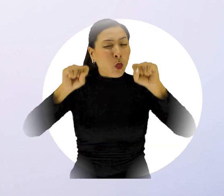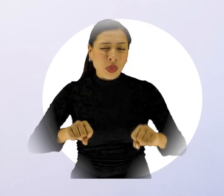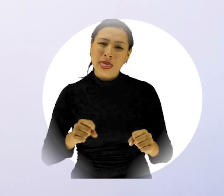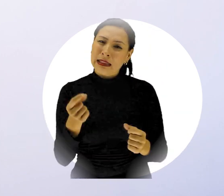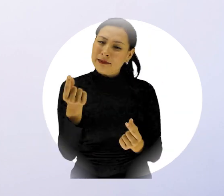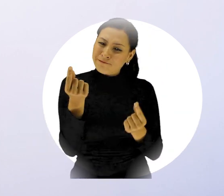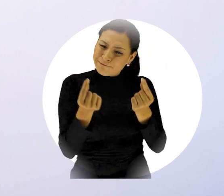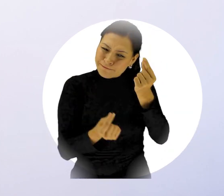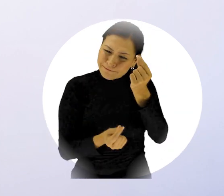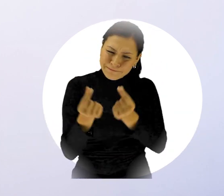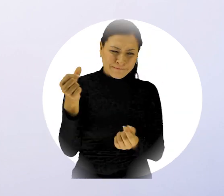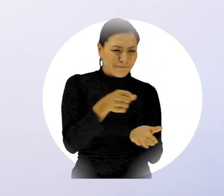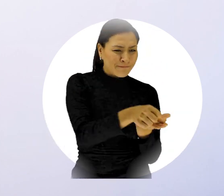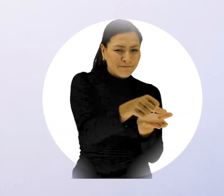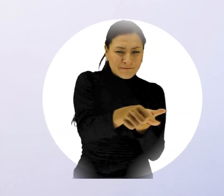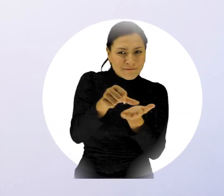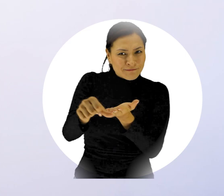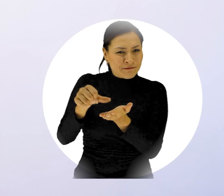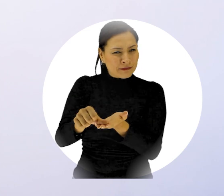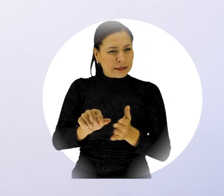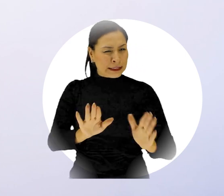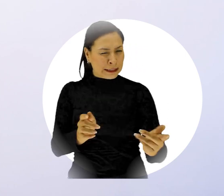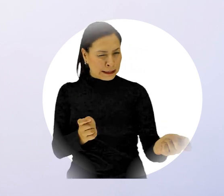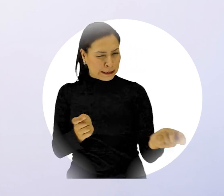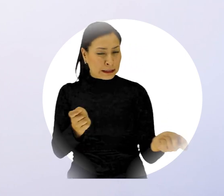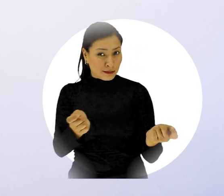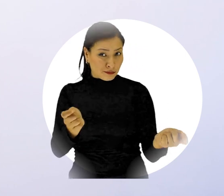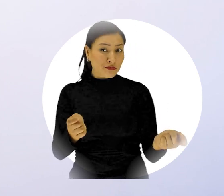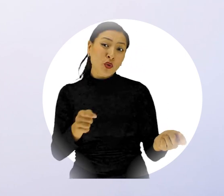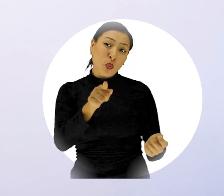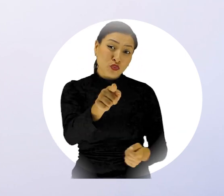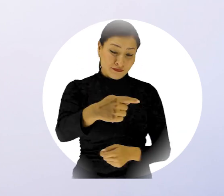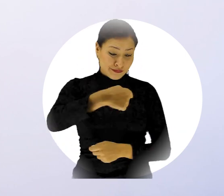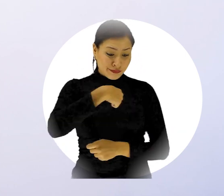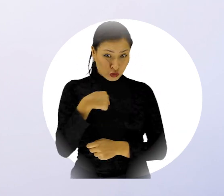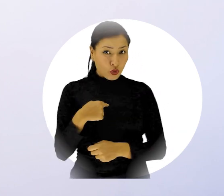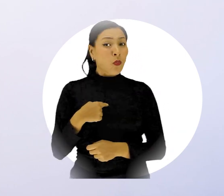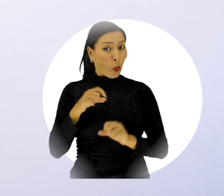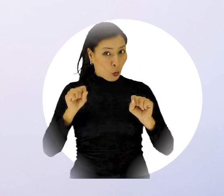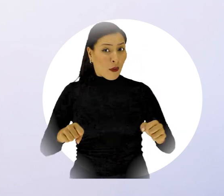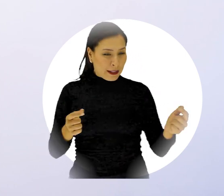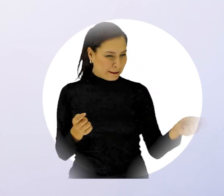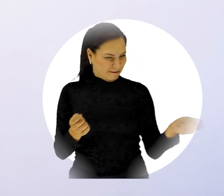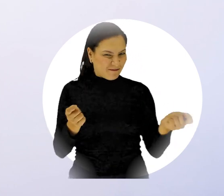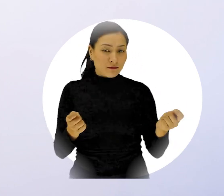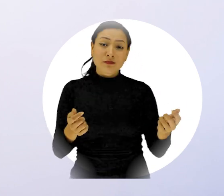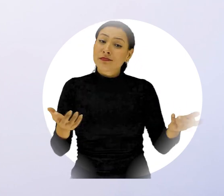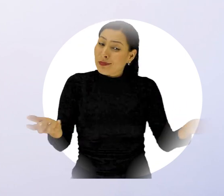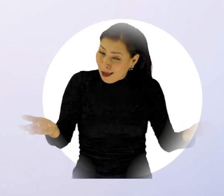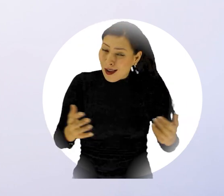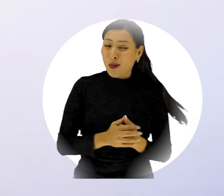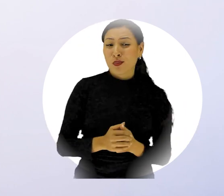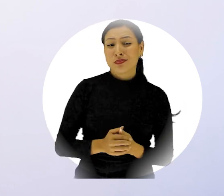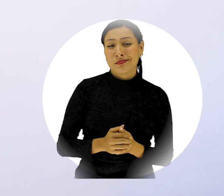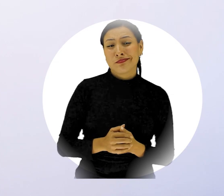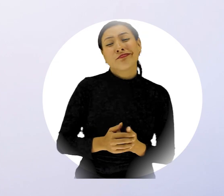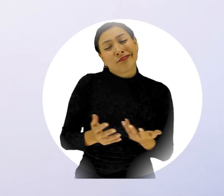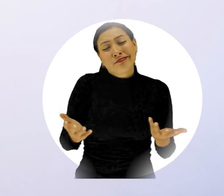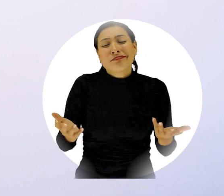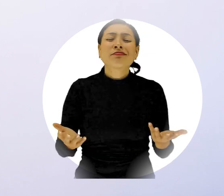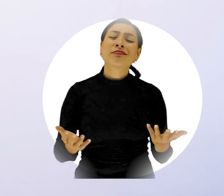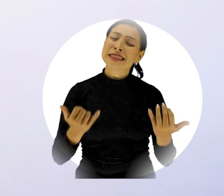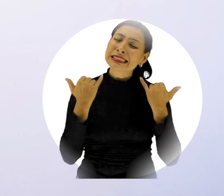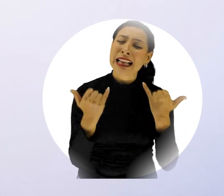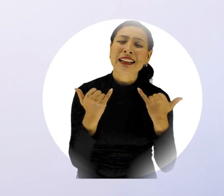personales. Es decir, sobre las únicas que tú y yo tenemos control más cercano y directo. ¿Y por qué creo que es el